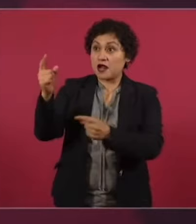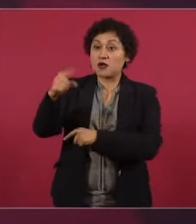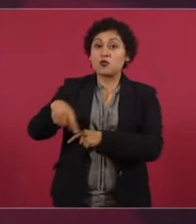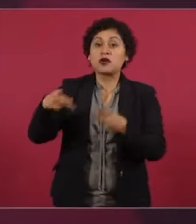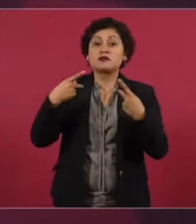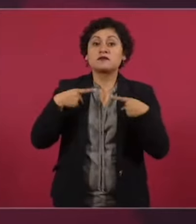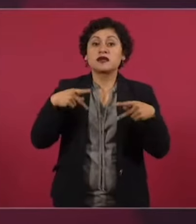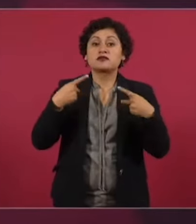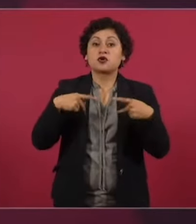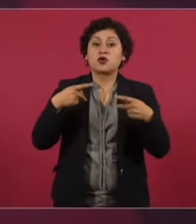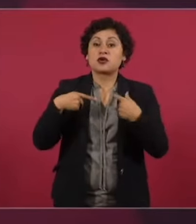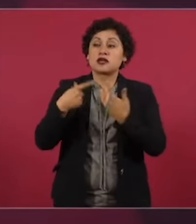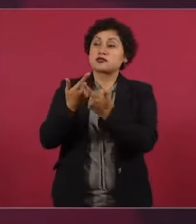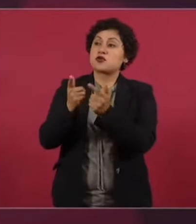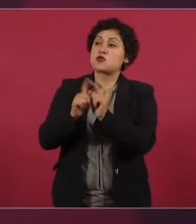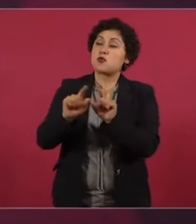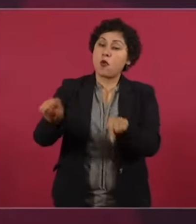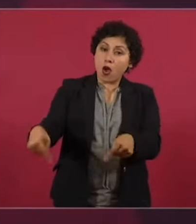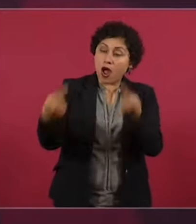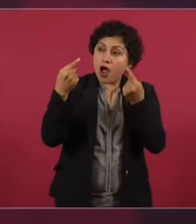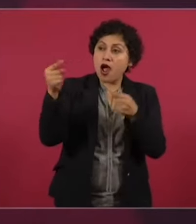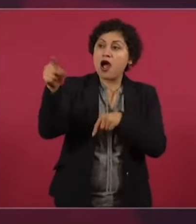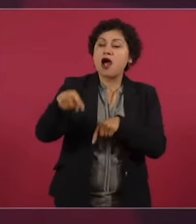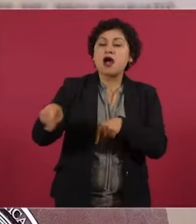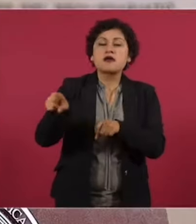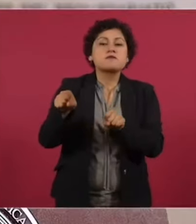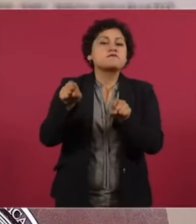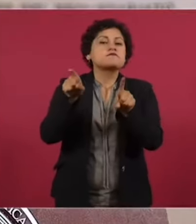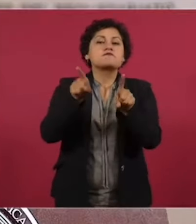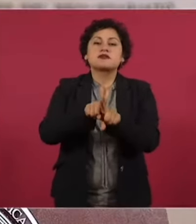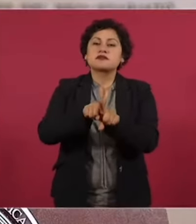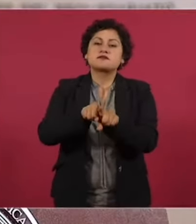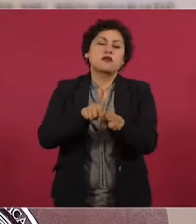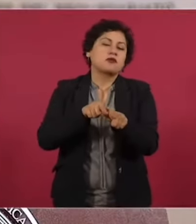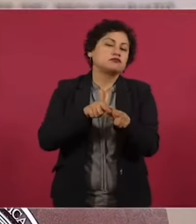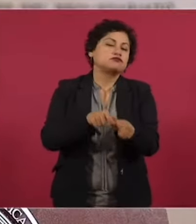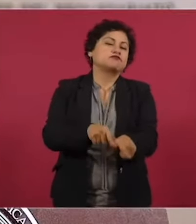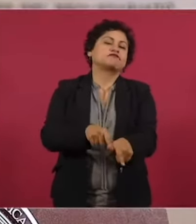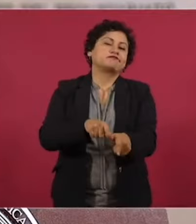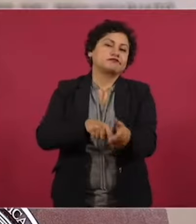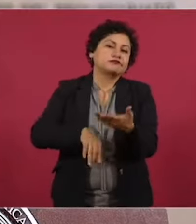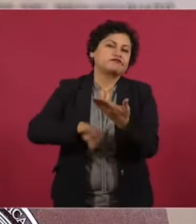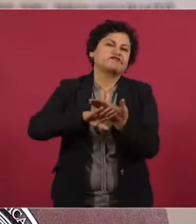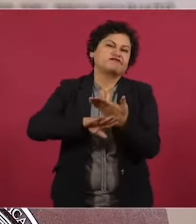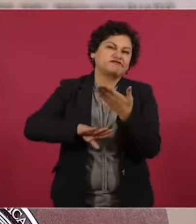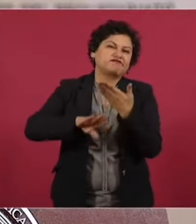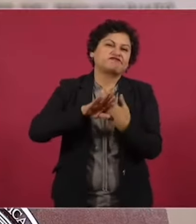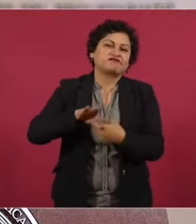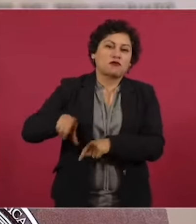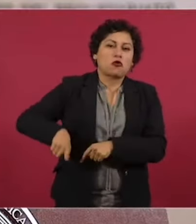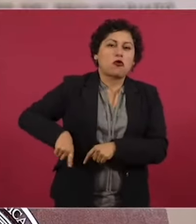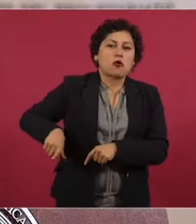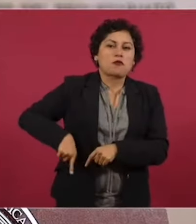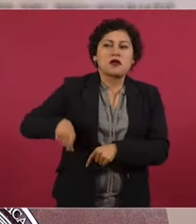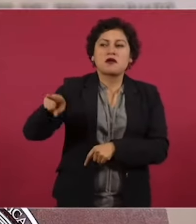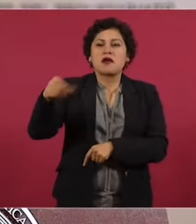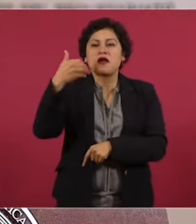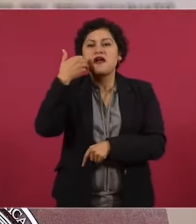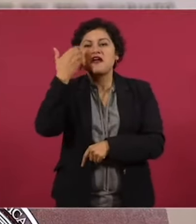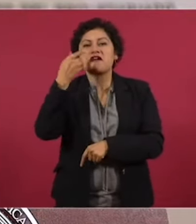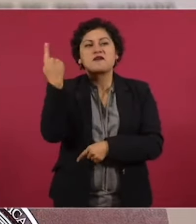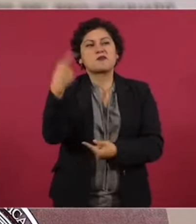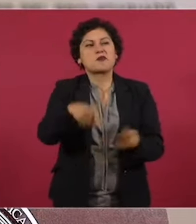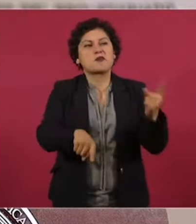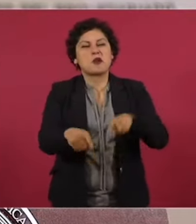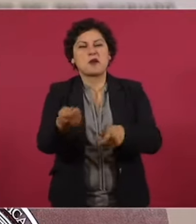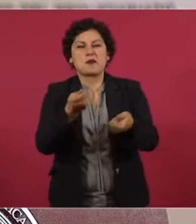para denunciar la supuesta censura del gobierno y el autoritarismo, lo cual usted y todos